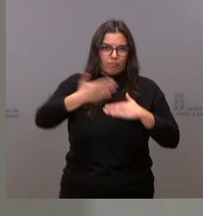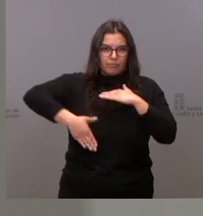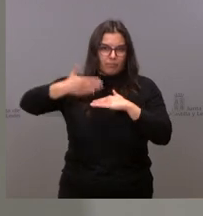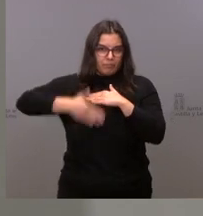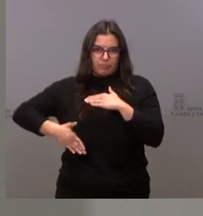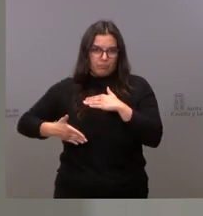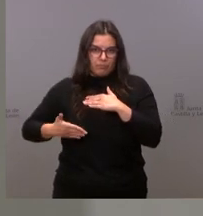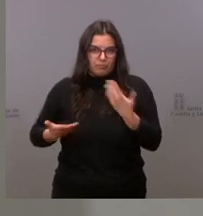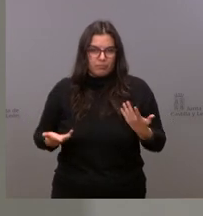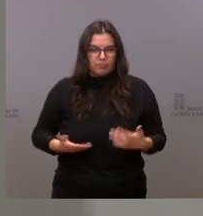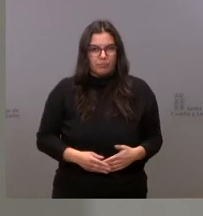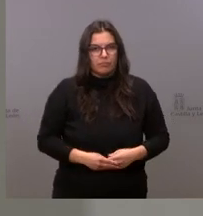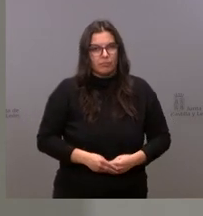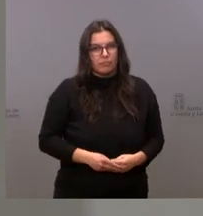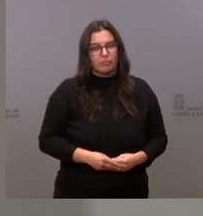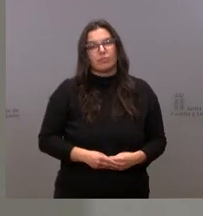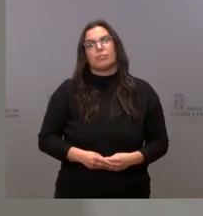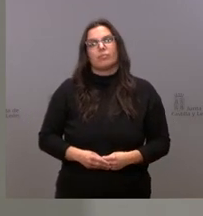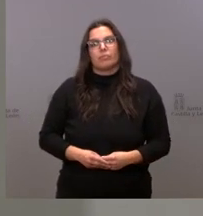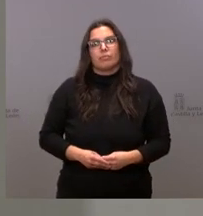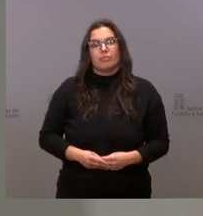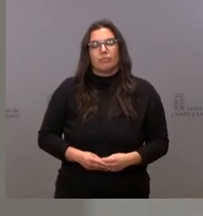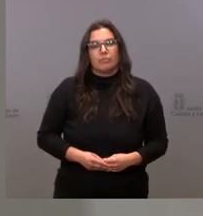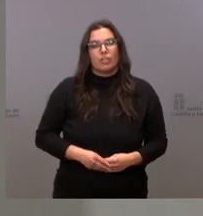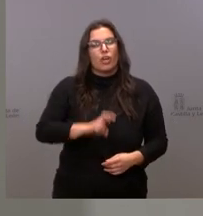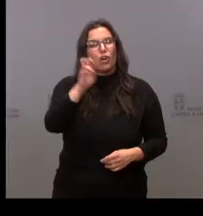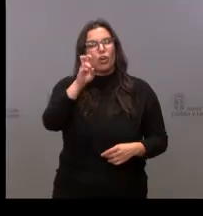caos. La otra pregunta era… Perdóneme.